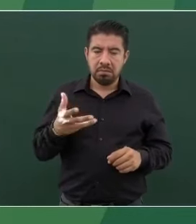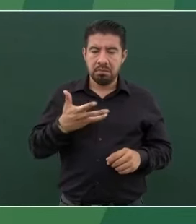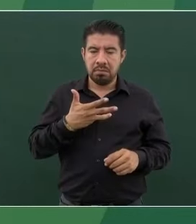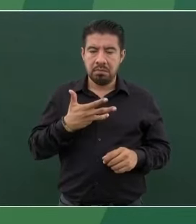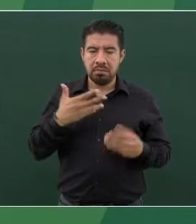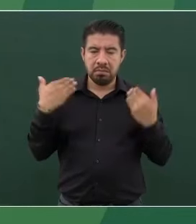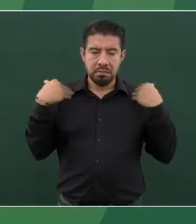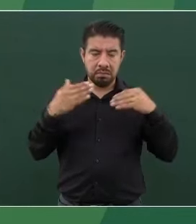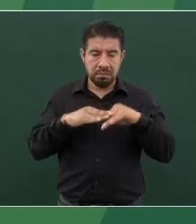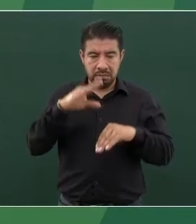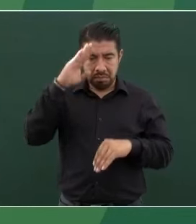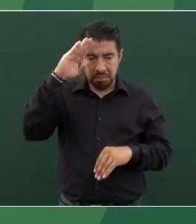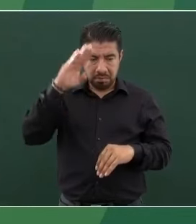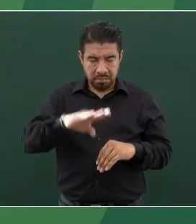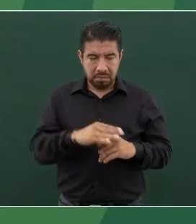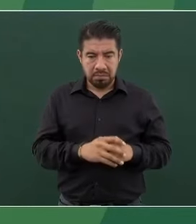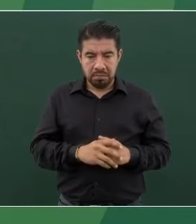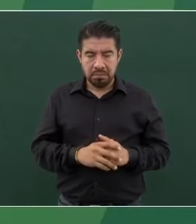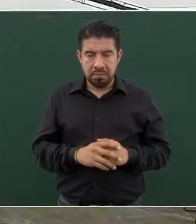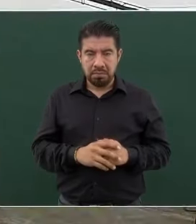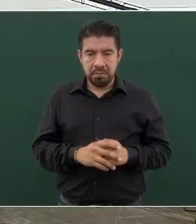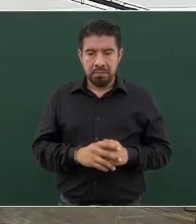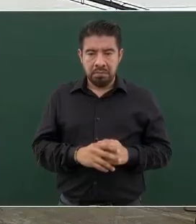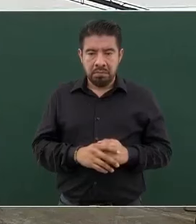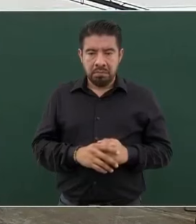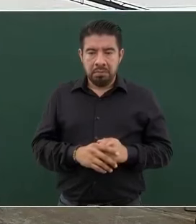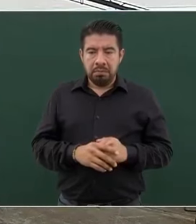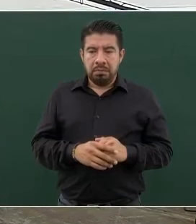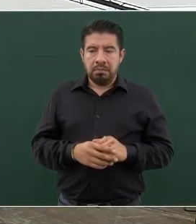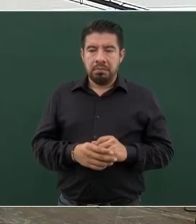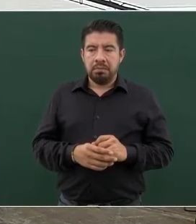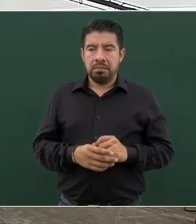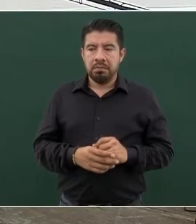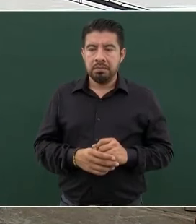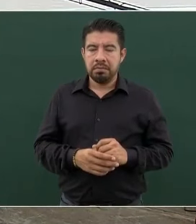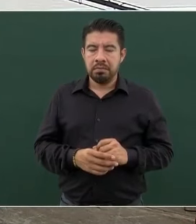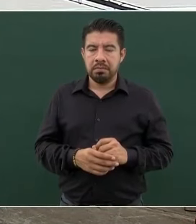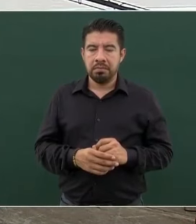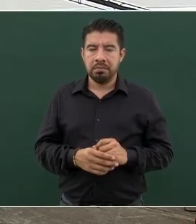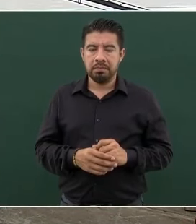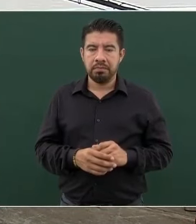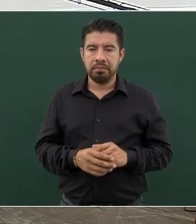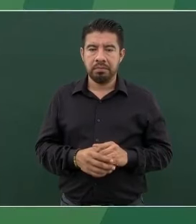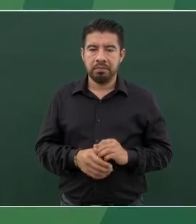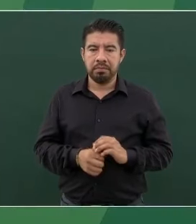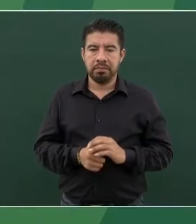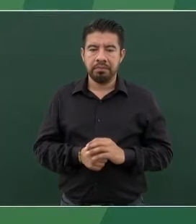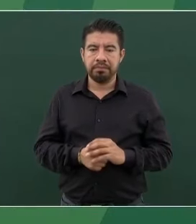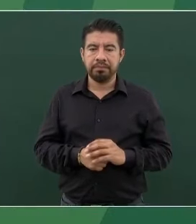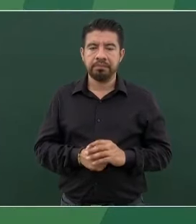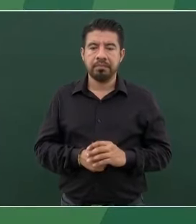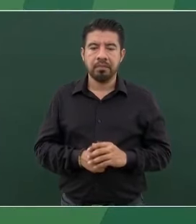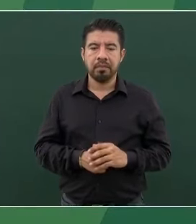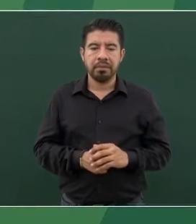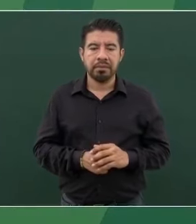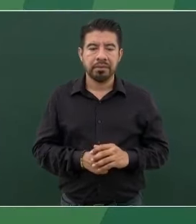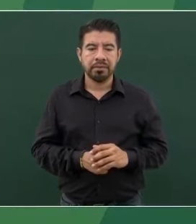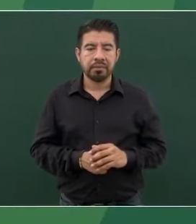y nosotros